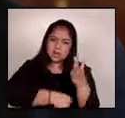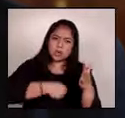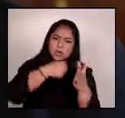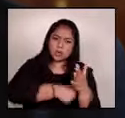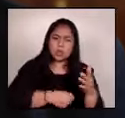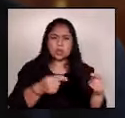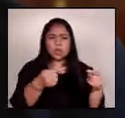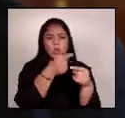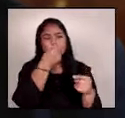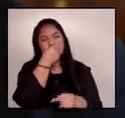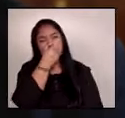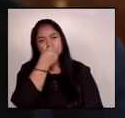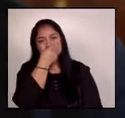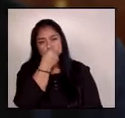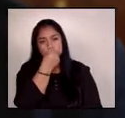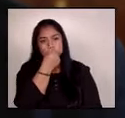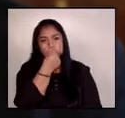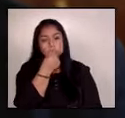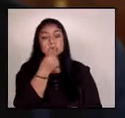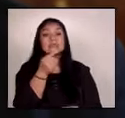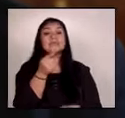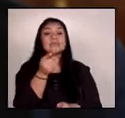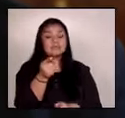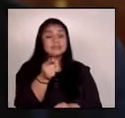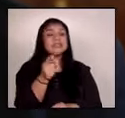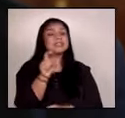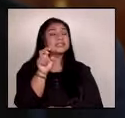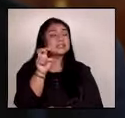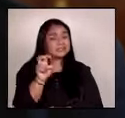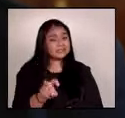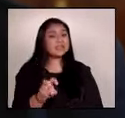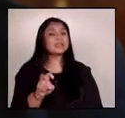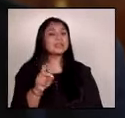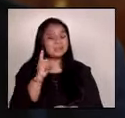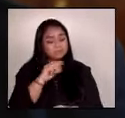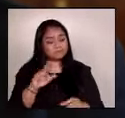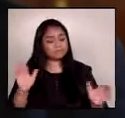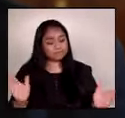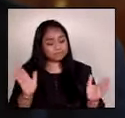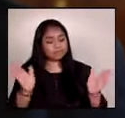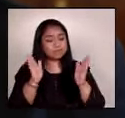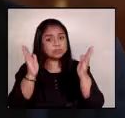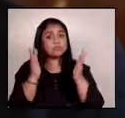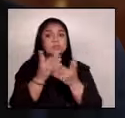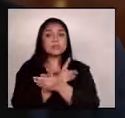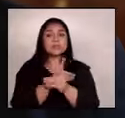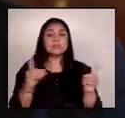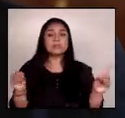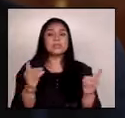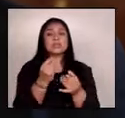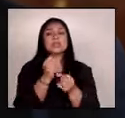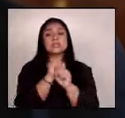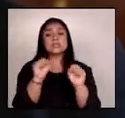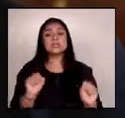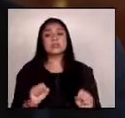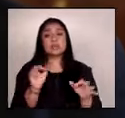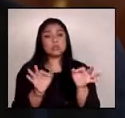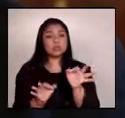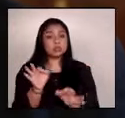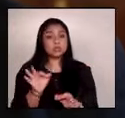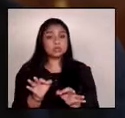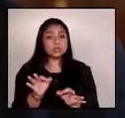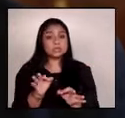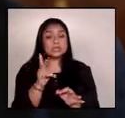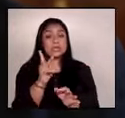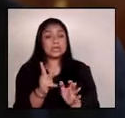corrupción, pasan necesariamente por la recuperación de la independencia del sistema de justicia y la puesta